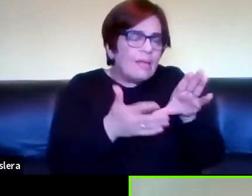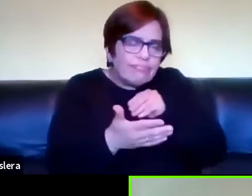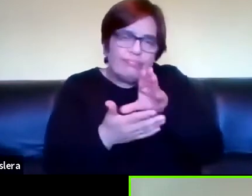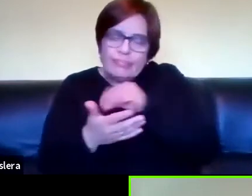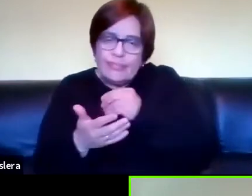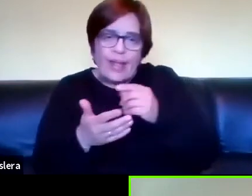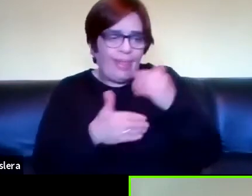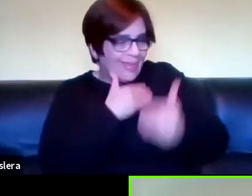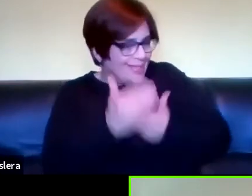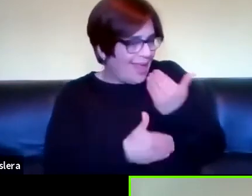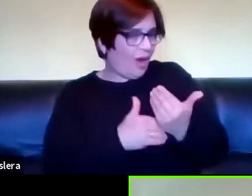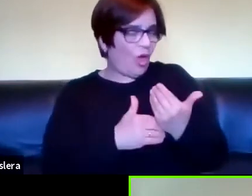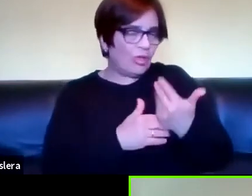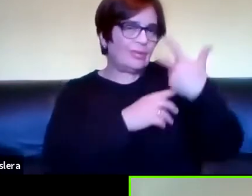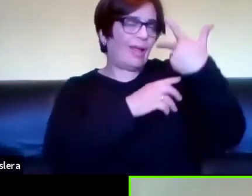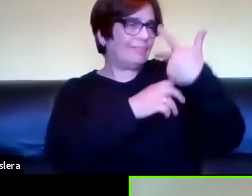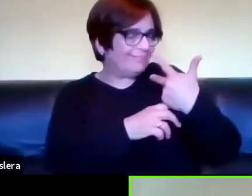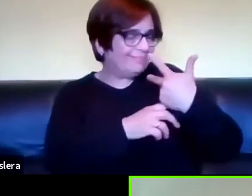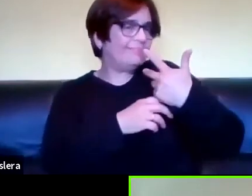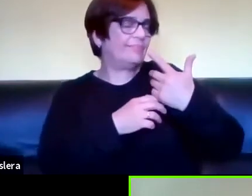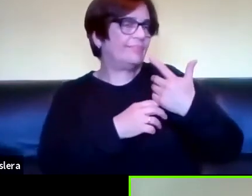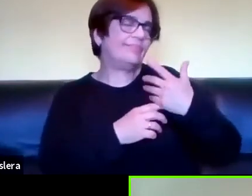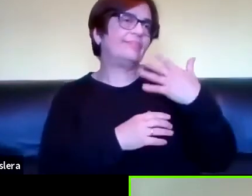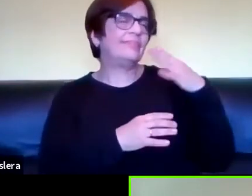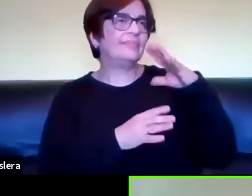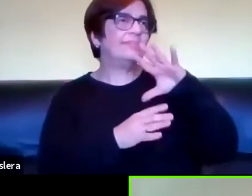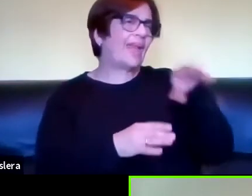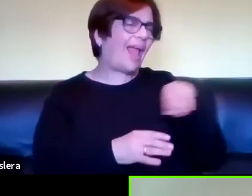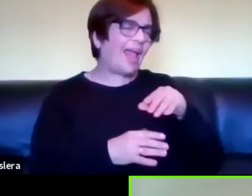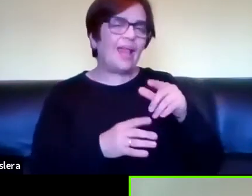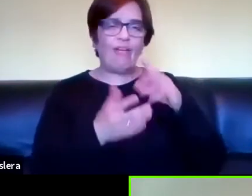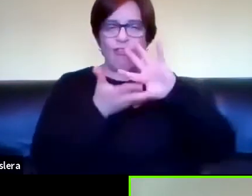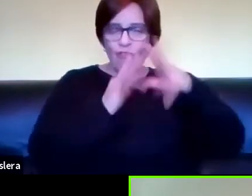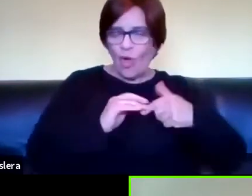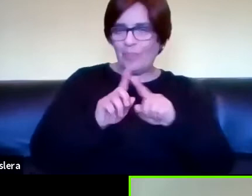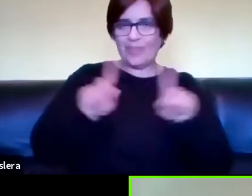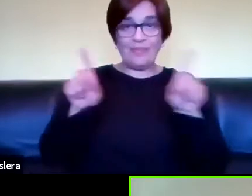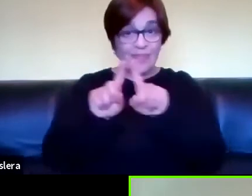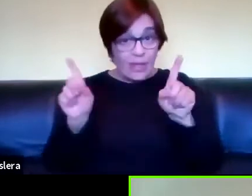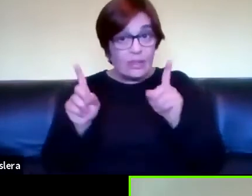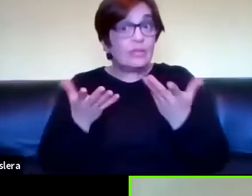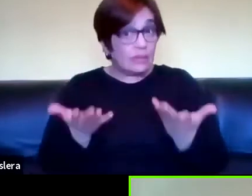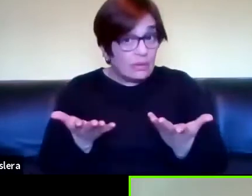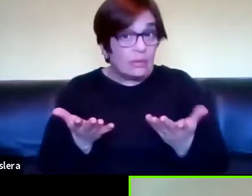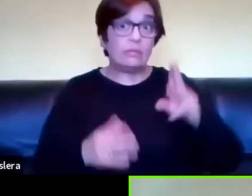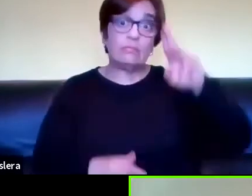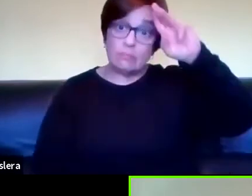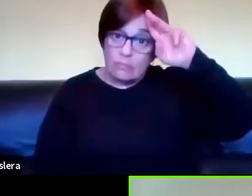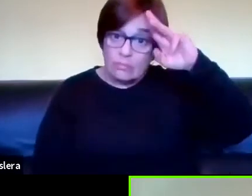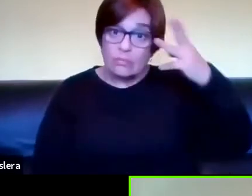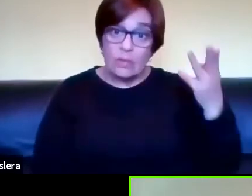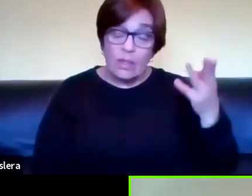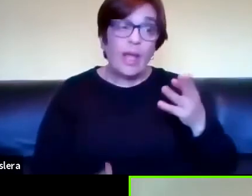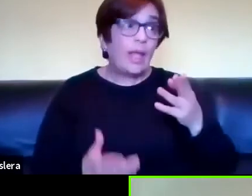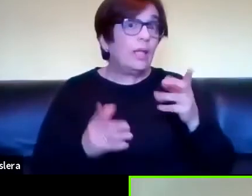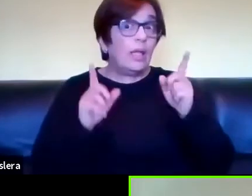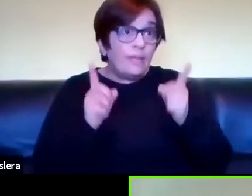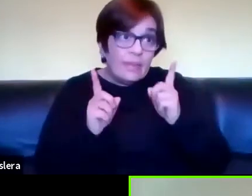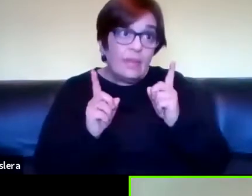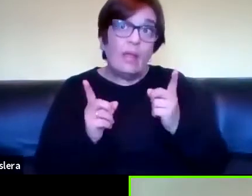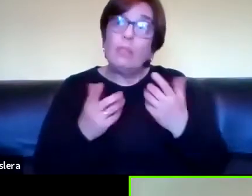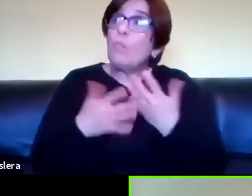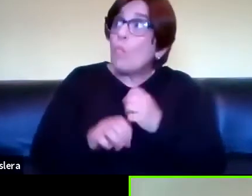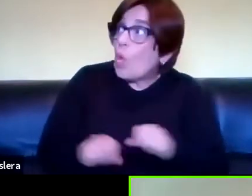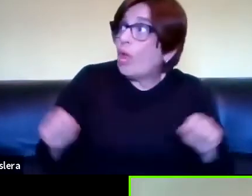textualidad diferida en otras modalidades tecnológicas y que son atendibles y que la escuela podría trabajar y